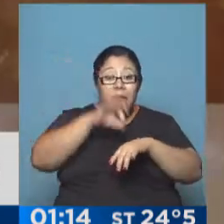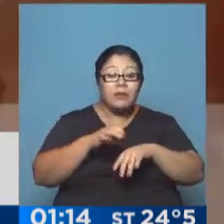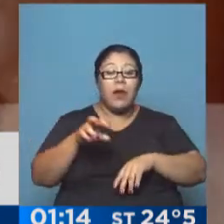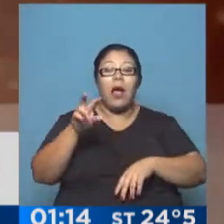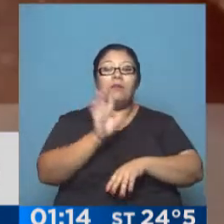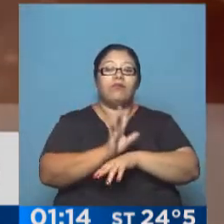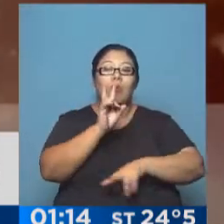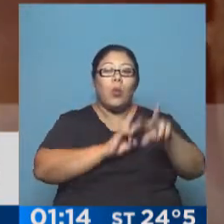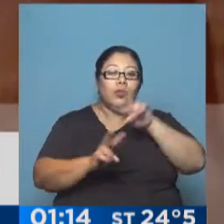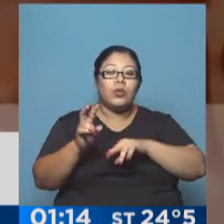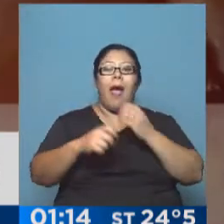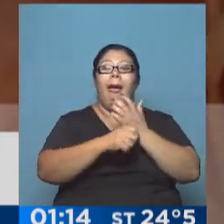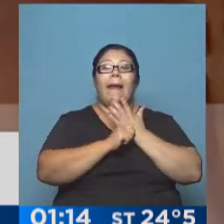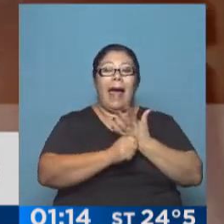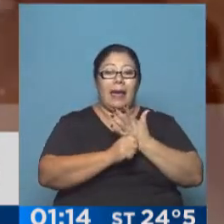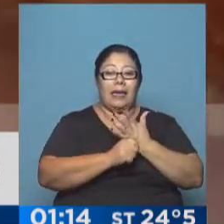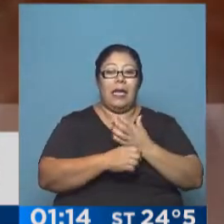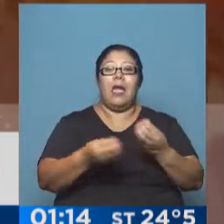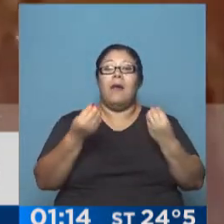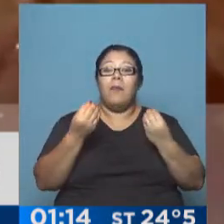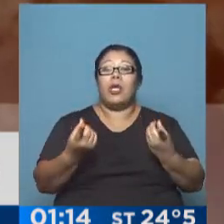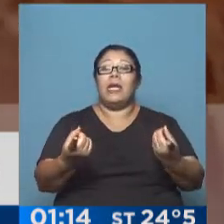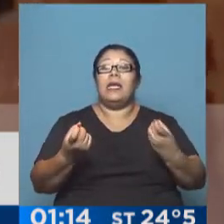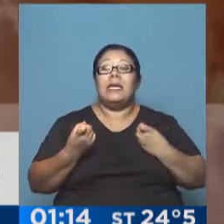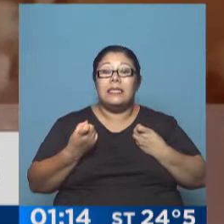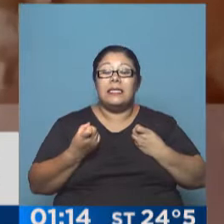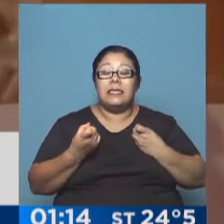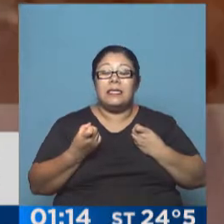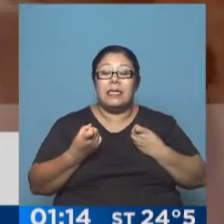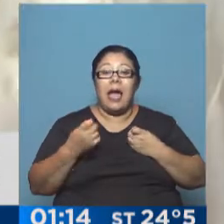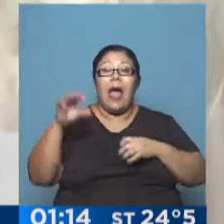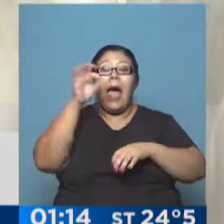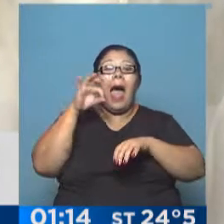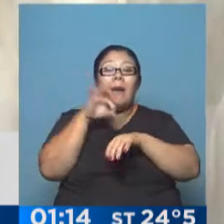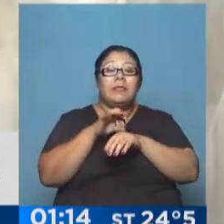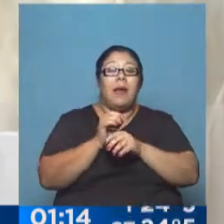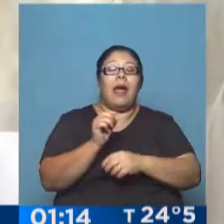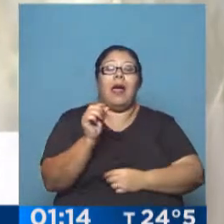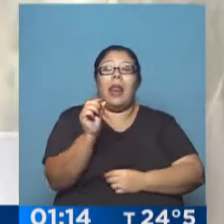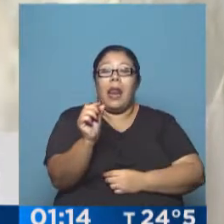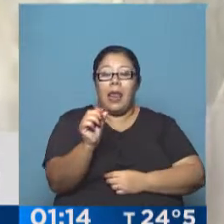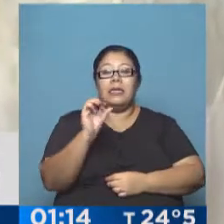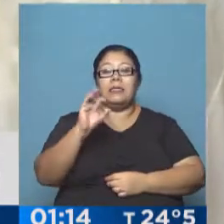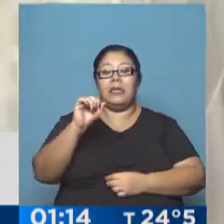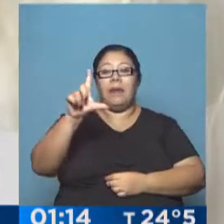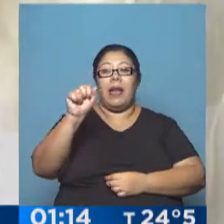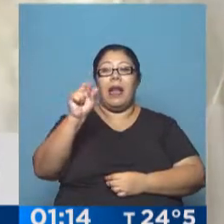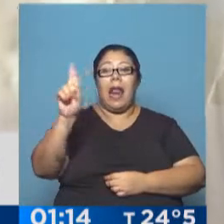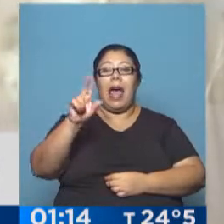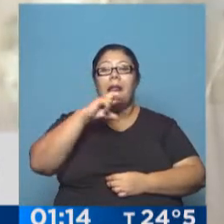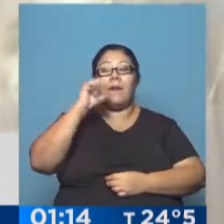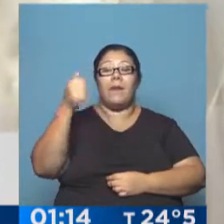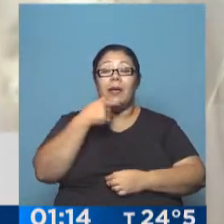de comer a las larvas, las larvas que son el estado inmaduro de las avispas, para después